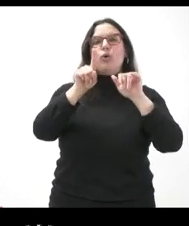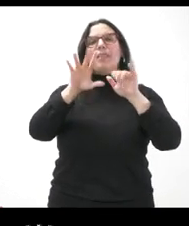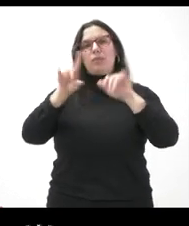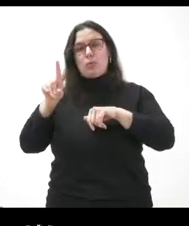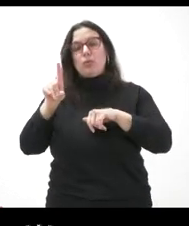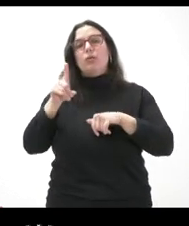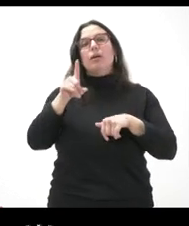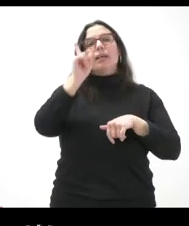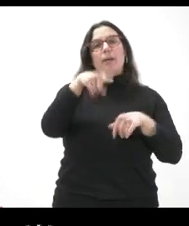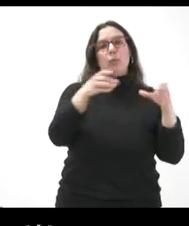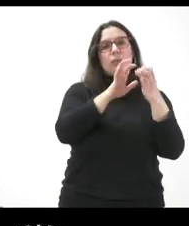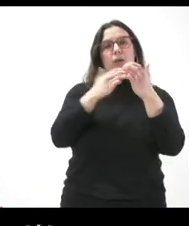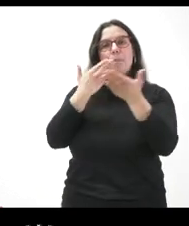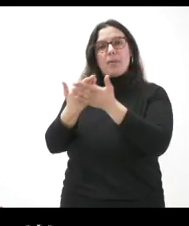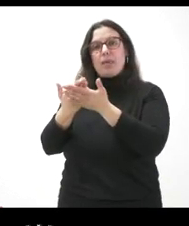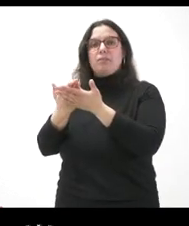petición de bonificaciones?